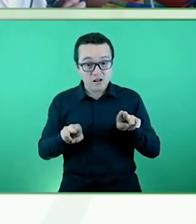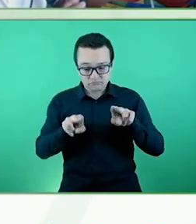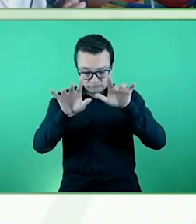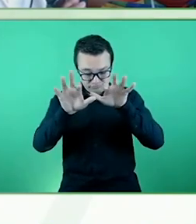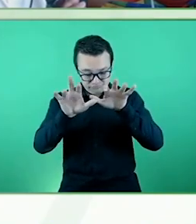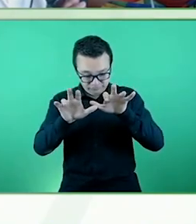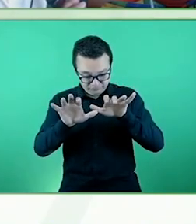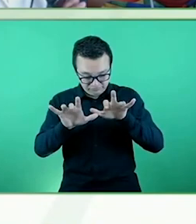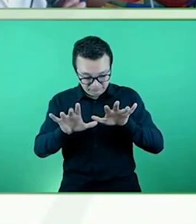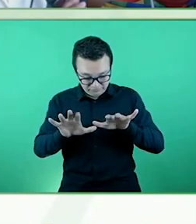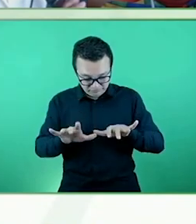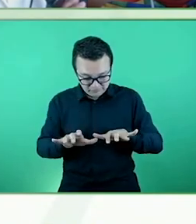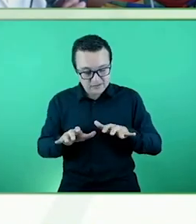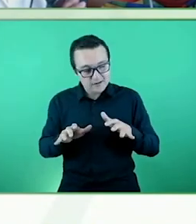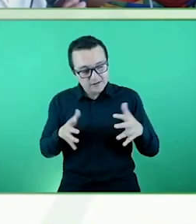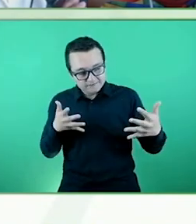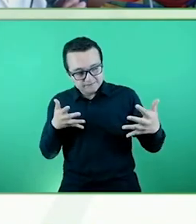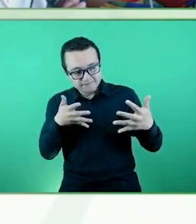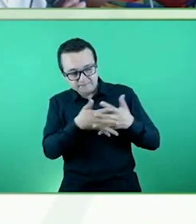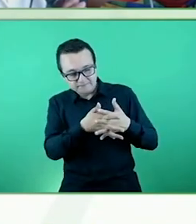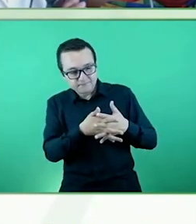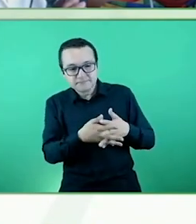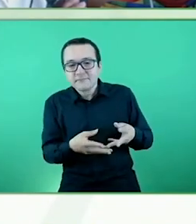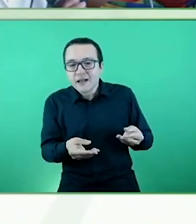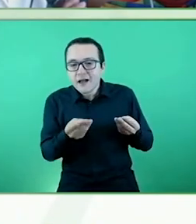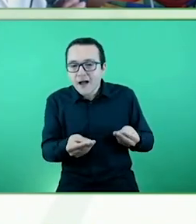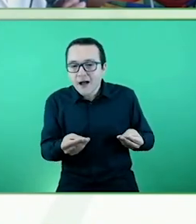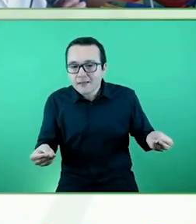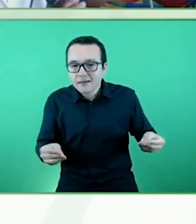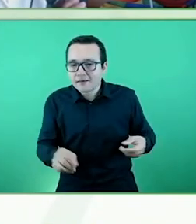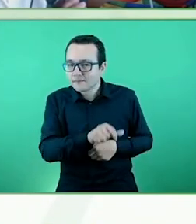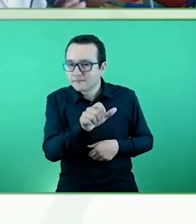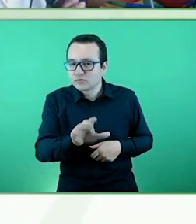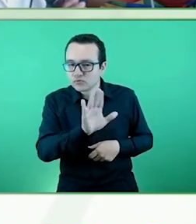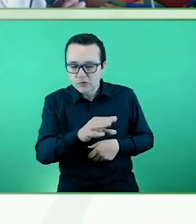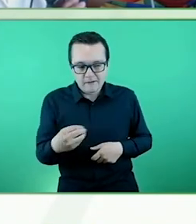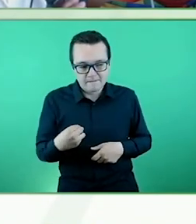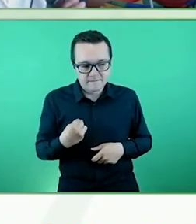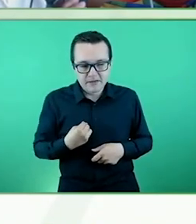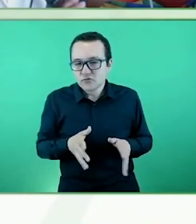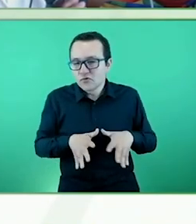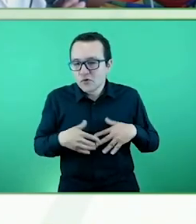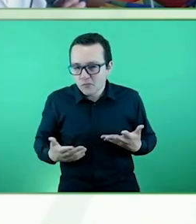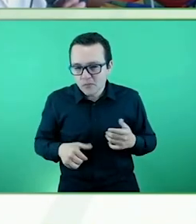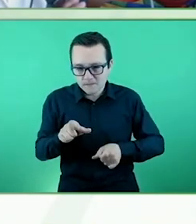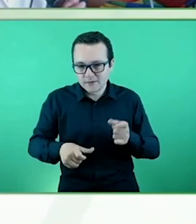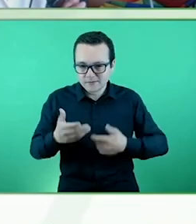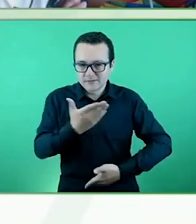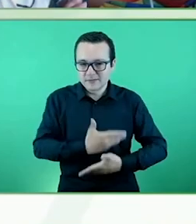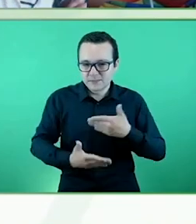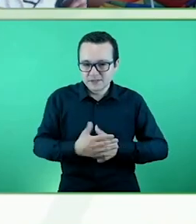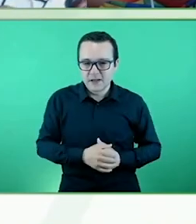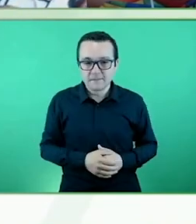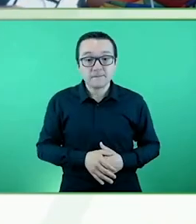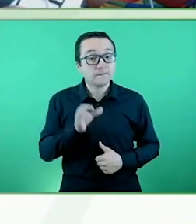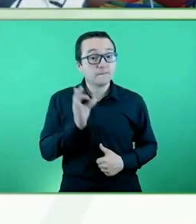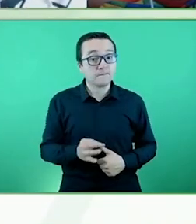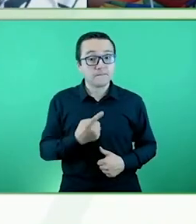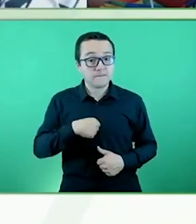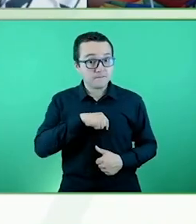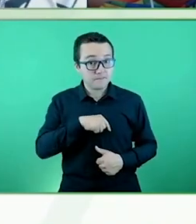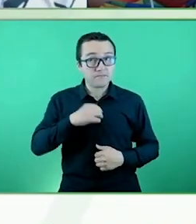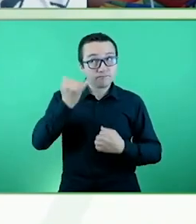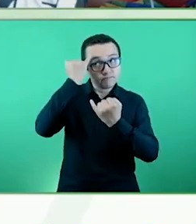con discapacidad. realmente en la innovación que nosotros hemos implementado en nuestro proyecto